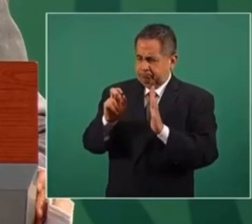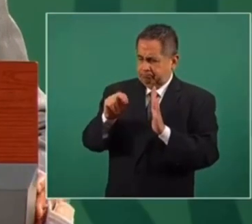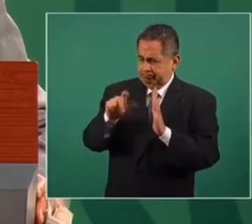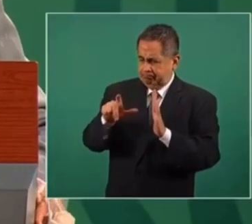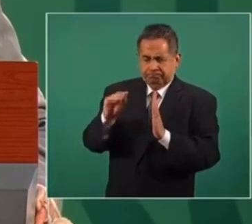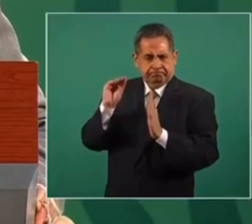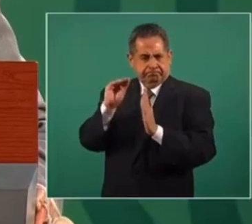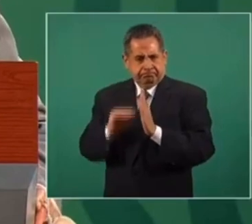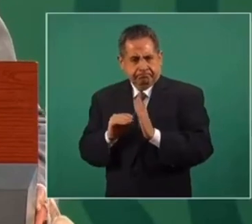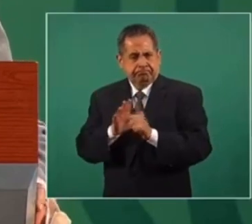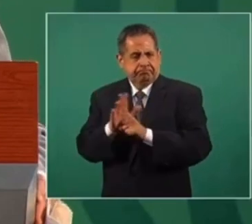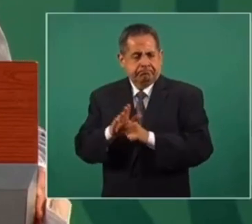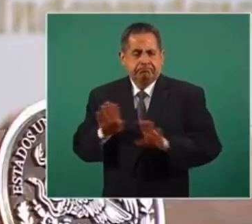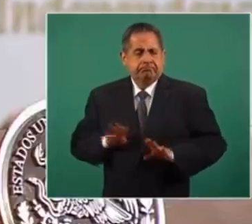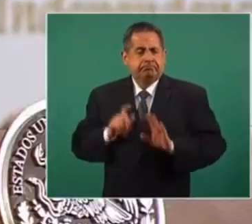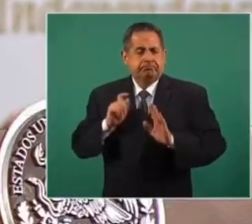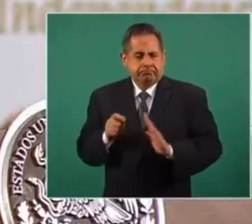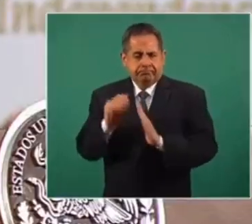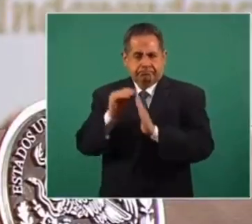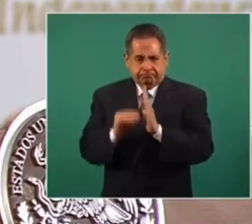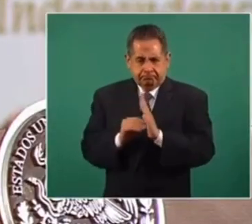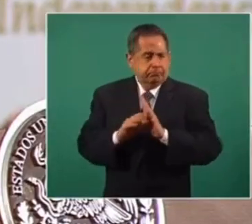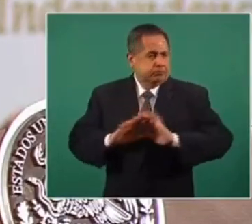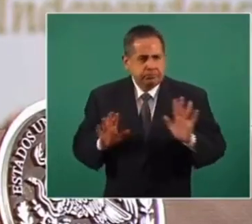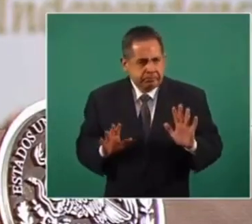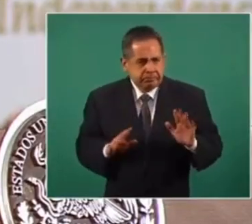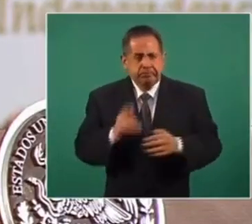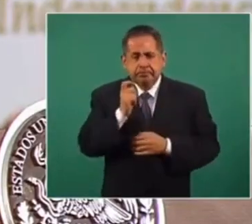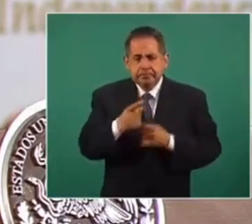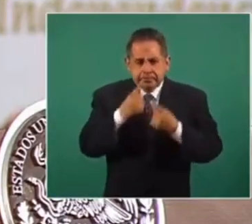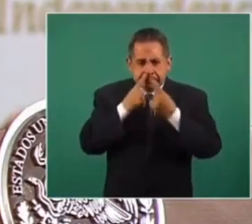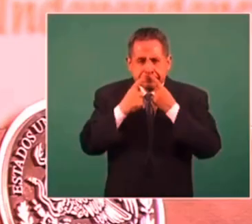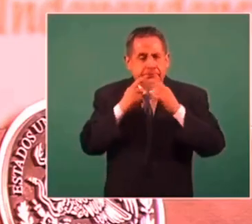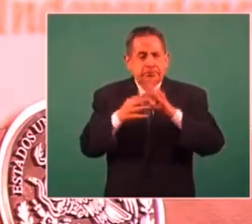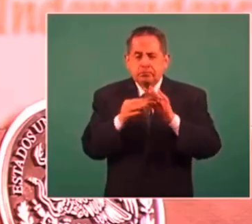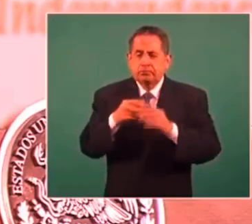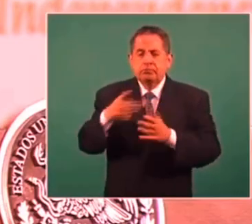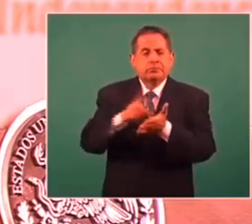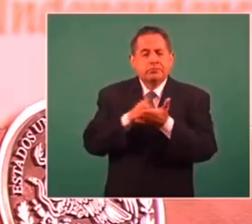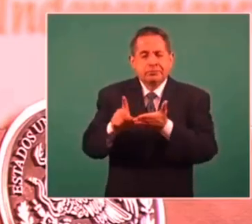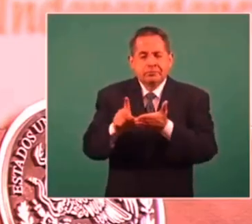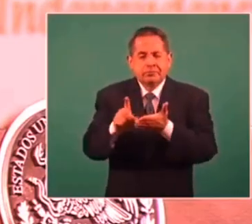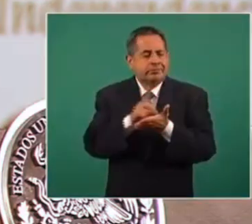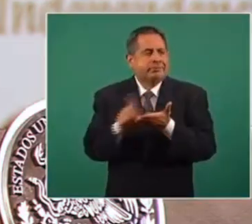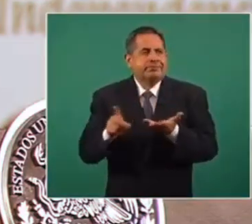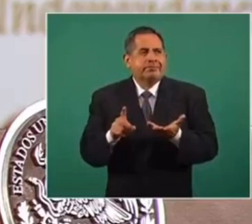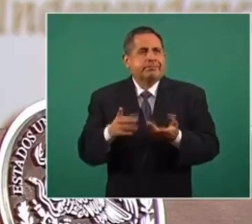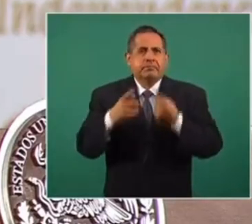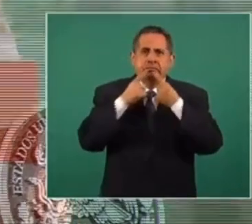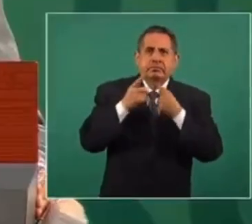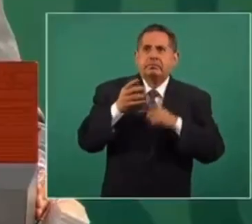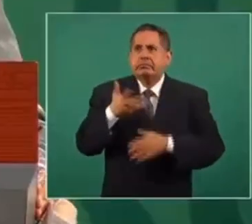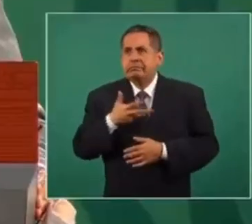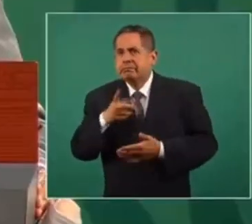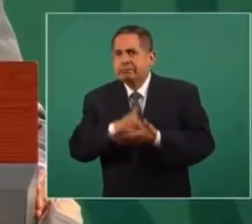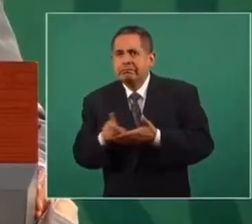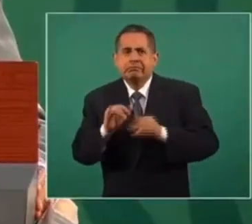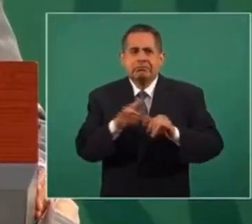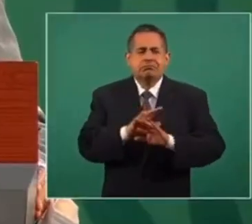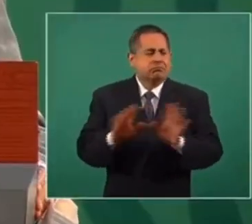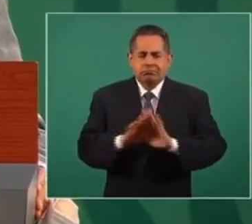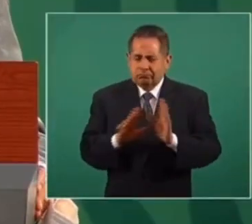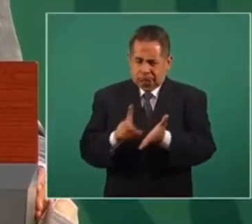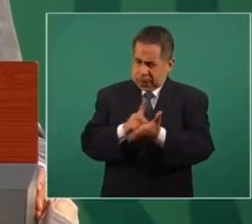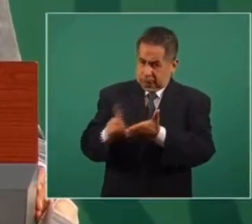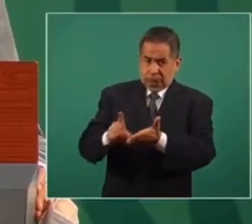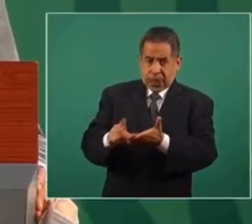Y lo que se va a discutir no son los derechos, los derechos no son discutibles, los derechos no están